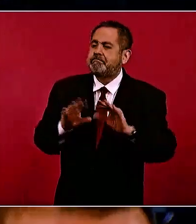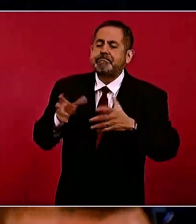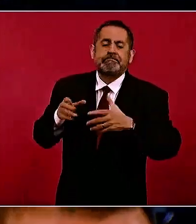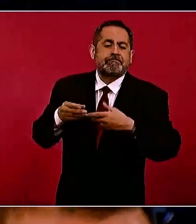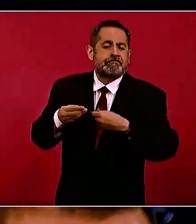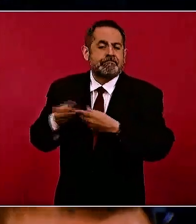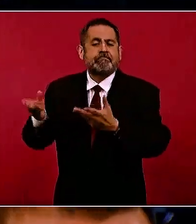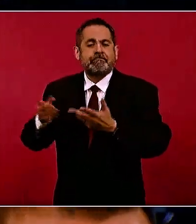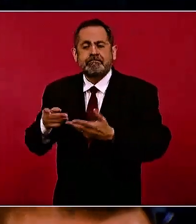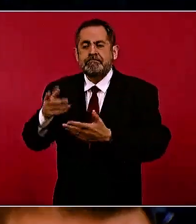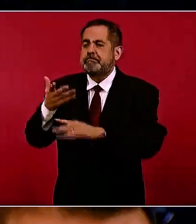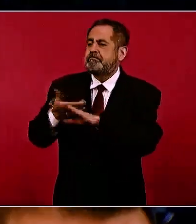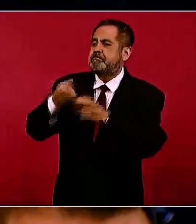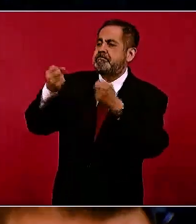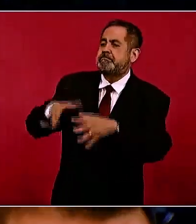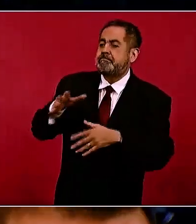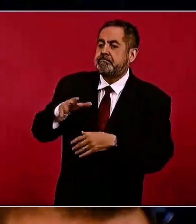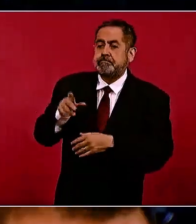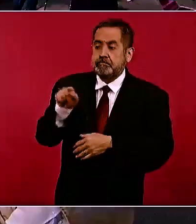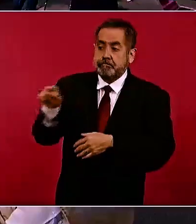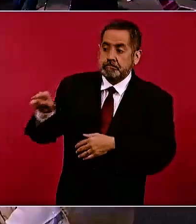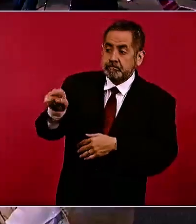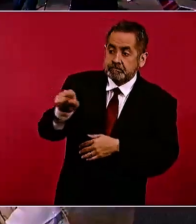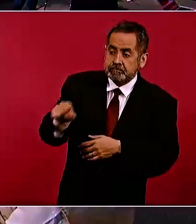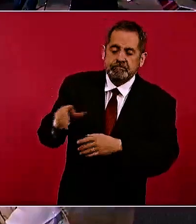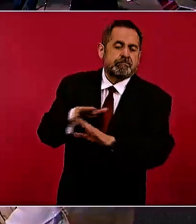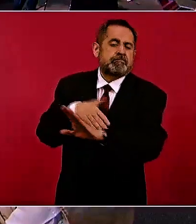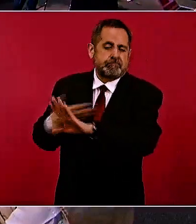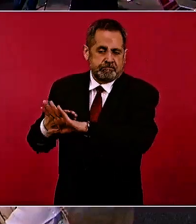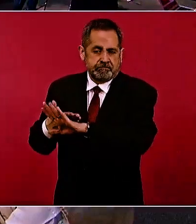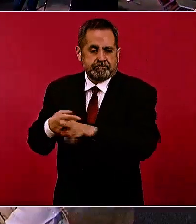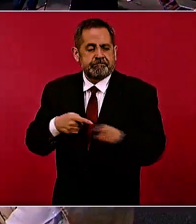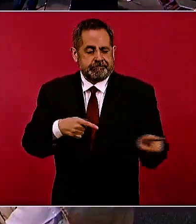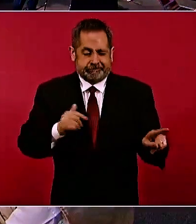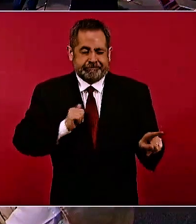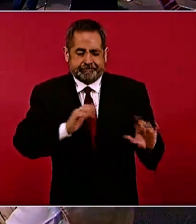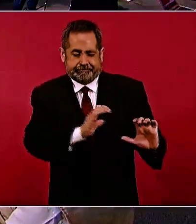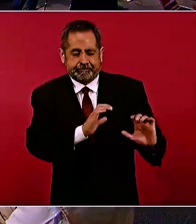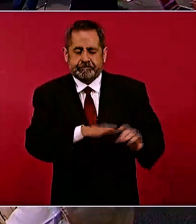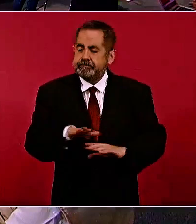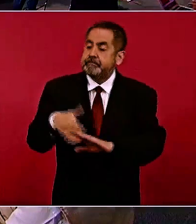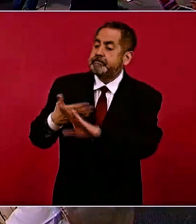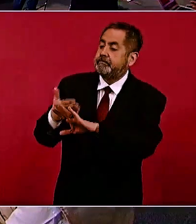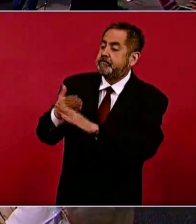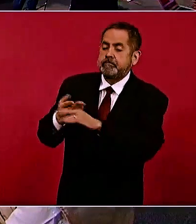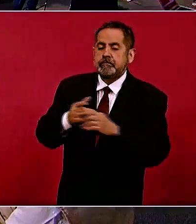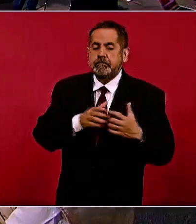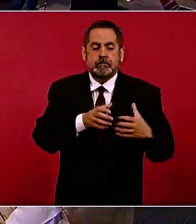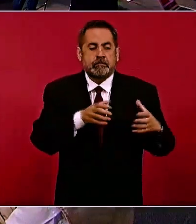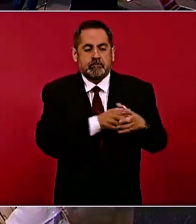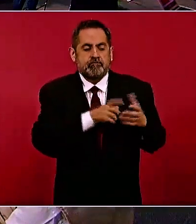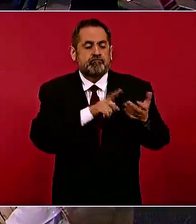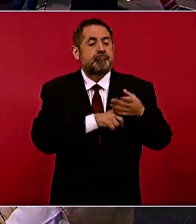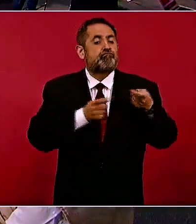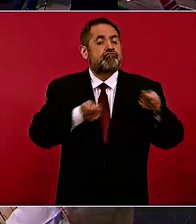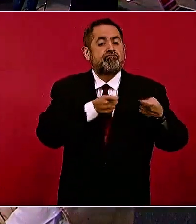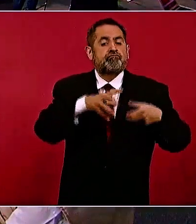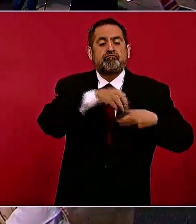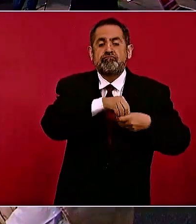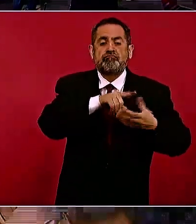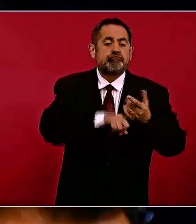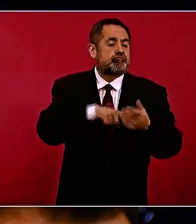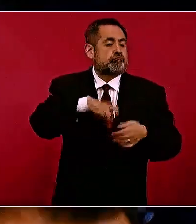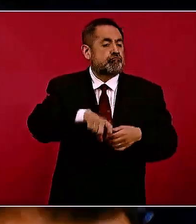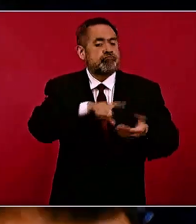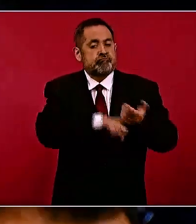afectar a ciertos grupos y beneficiar a otros, sobre todo grupos de poder fáctico, de poder económico,